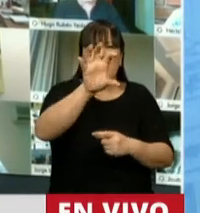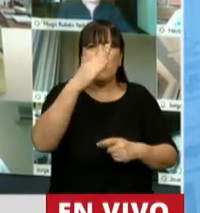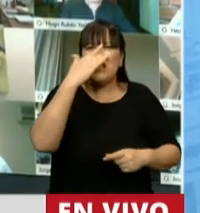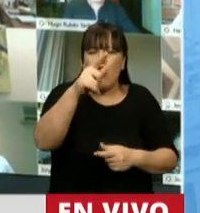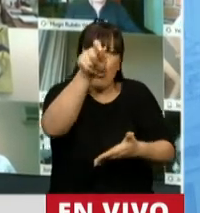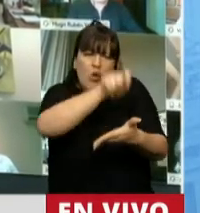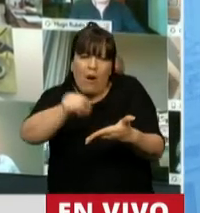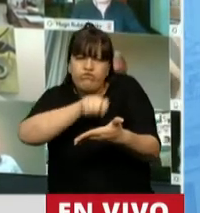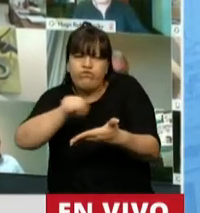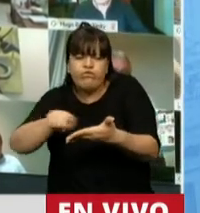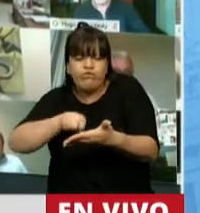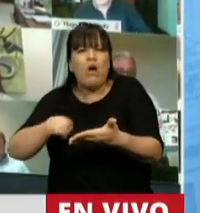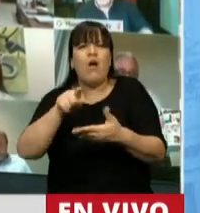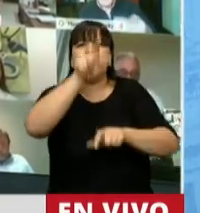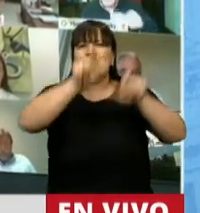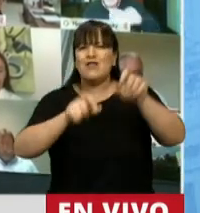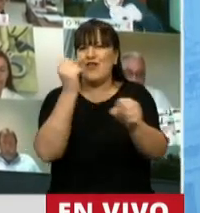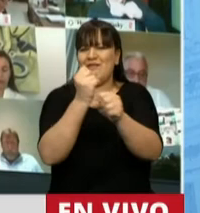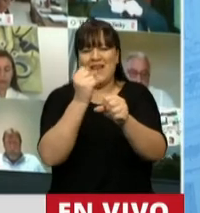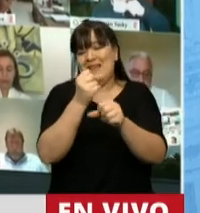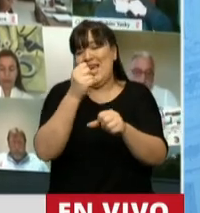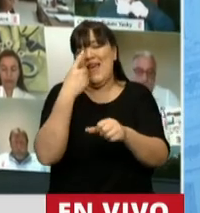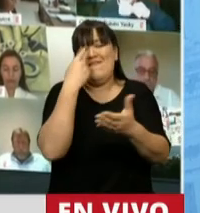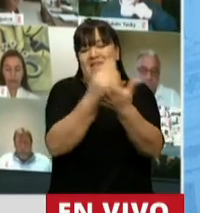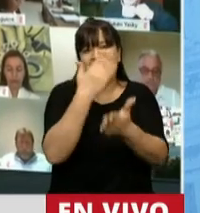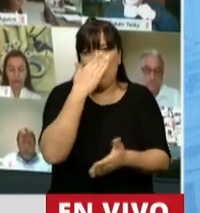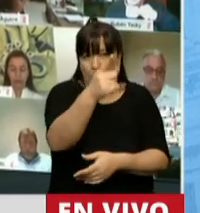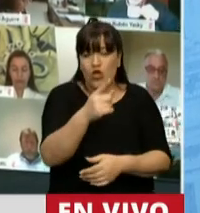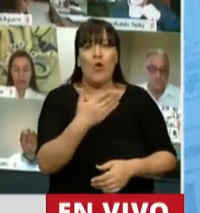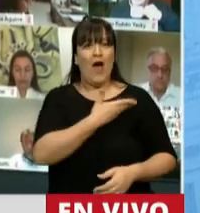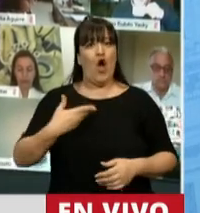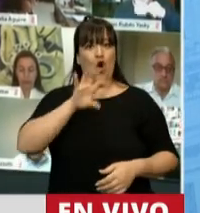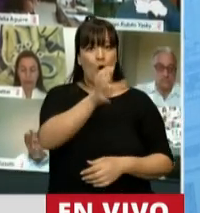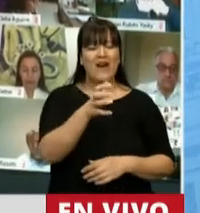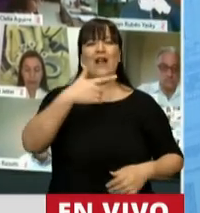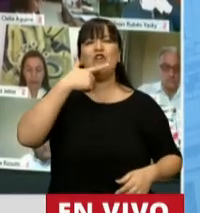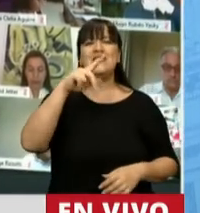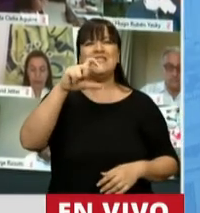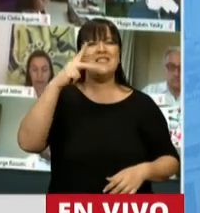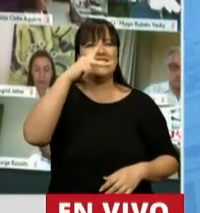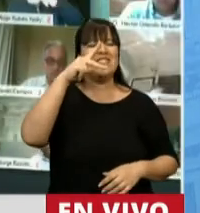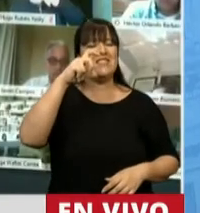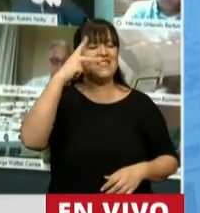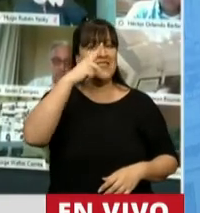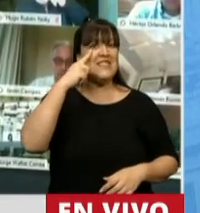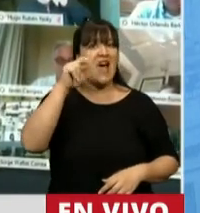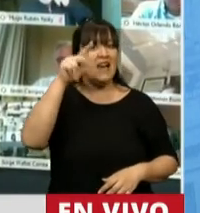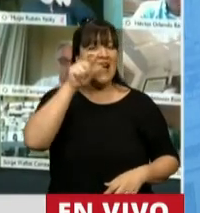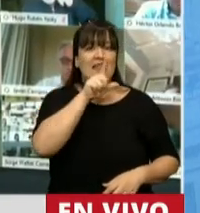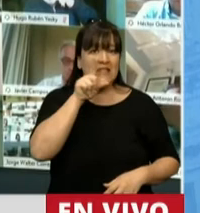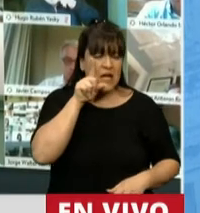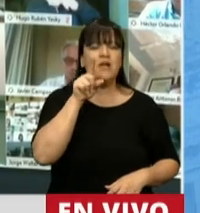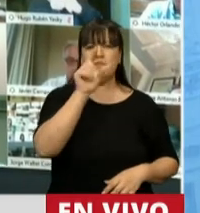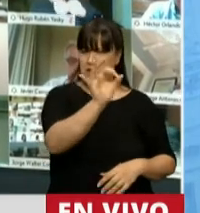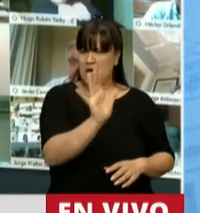y concretas que tienen los cordobeses y las cordobesas. Nuestro gobernador, Juan Schiaretti, lo sabe muy bien. Hoy la situación